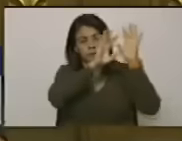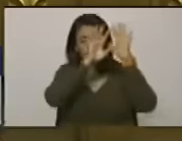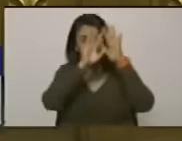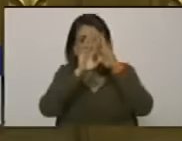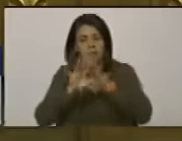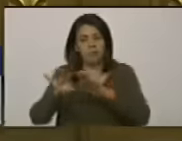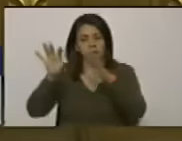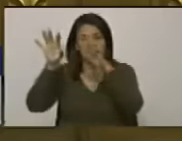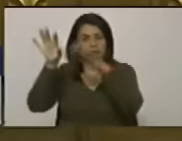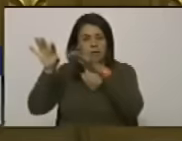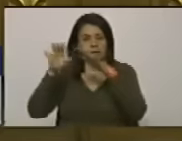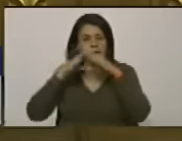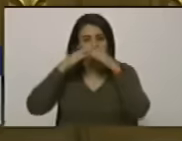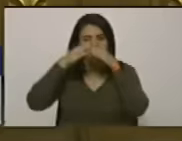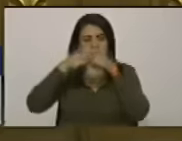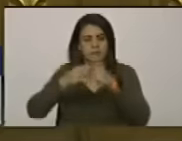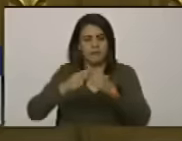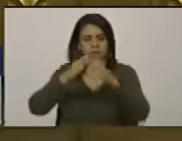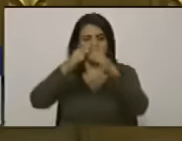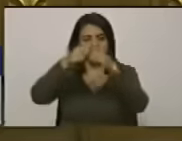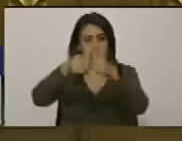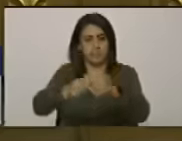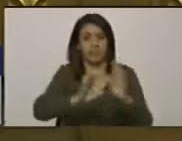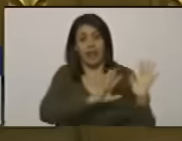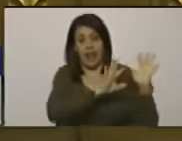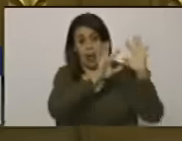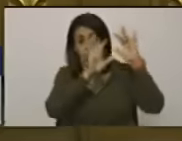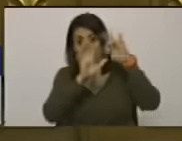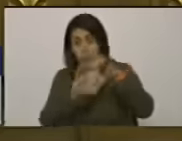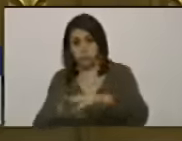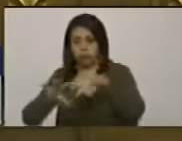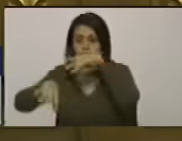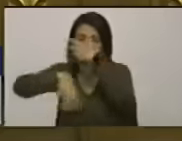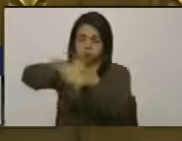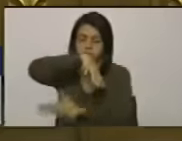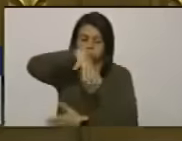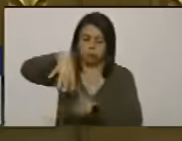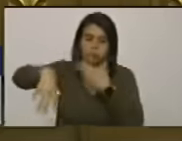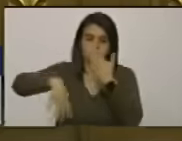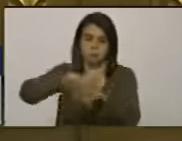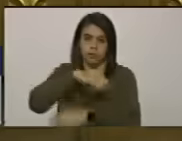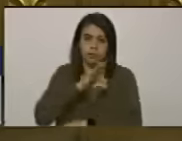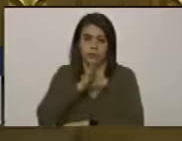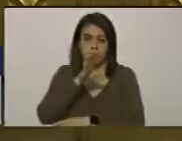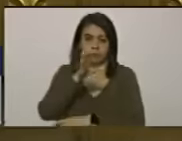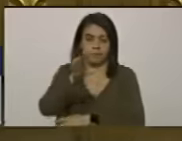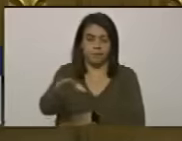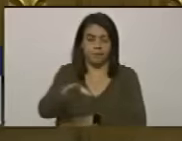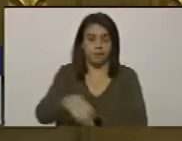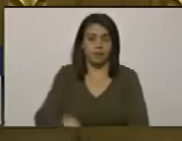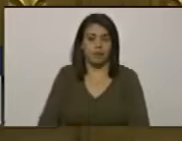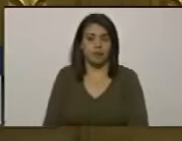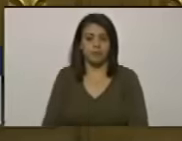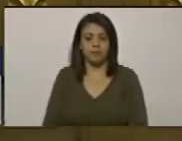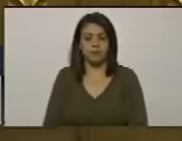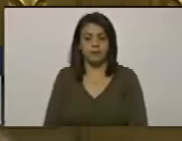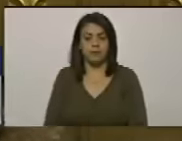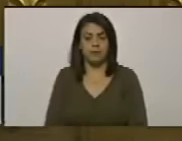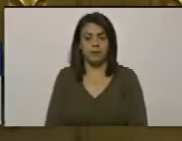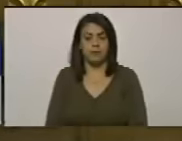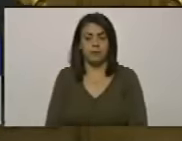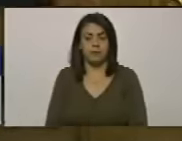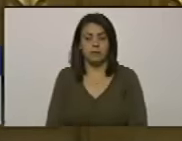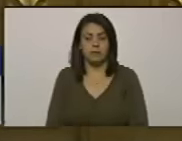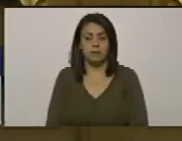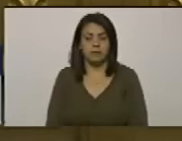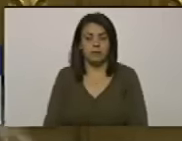la lancha en que nos dirigíamos a la pequeña isla de Aves y bueno todos